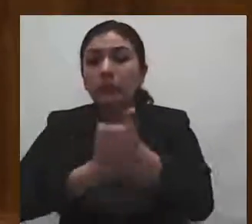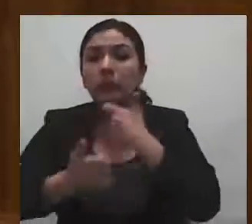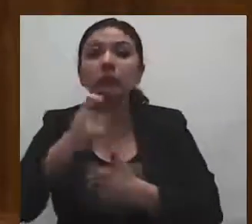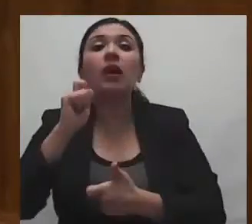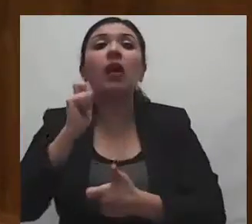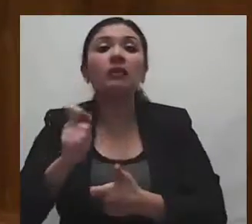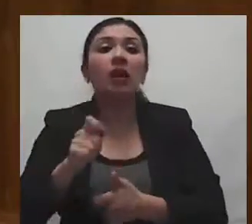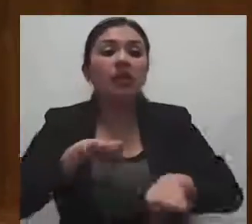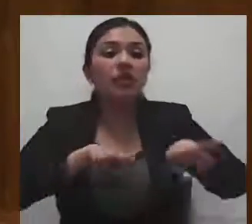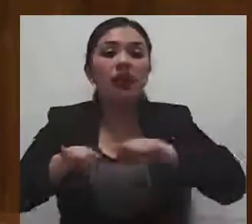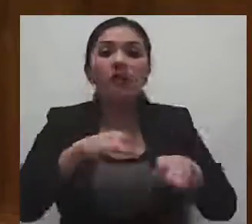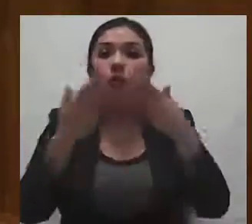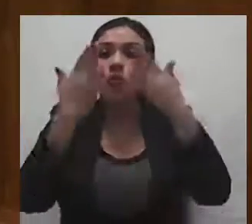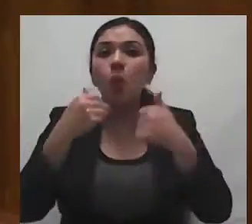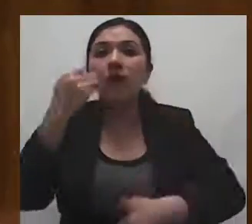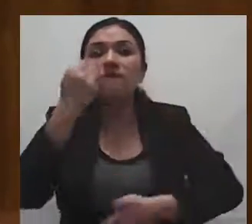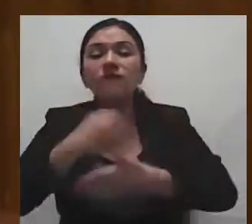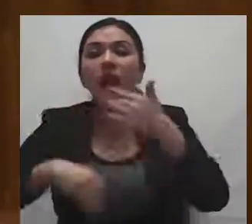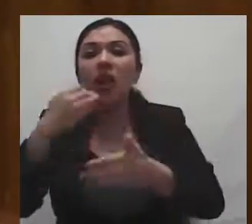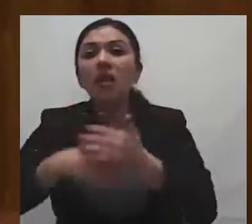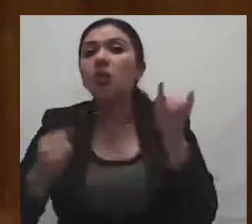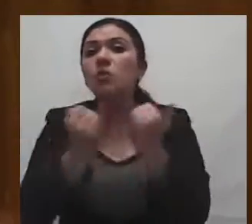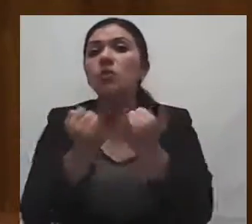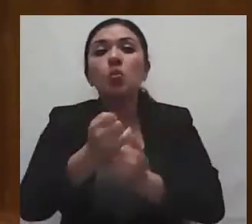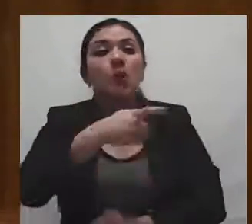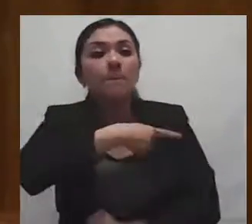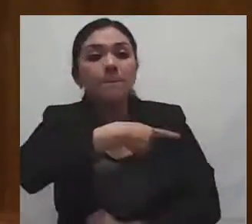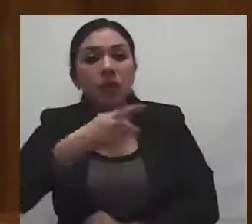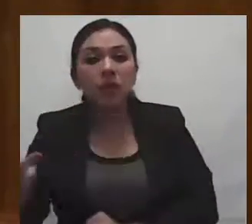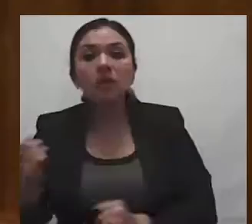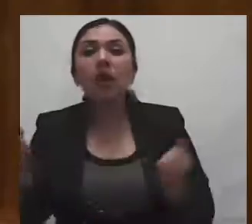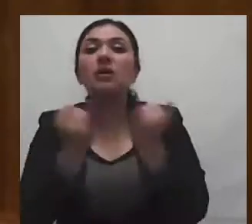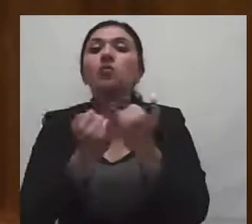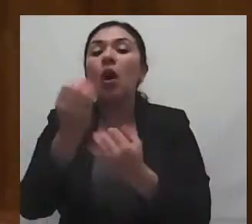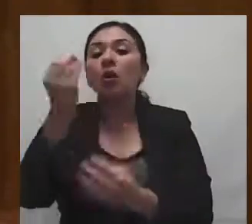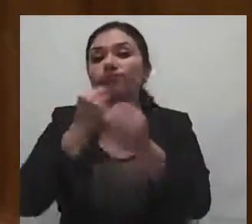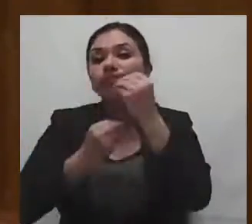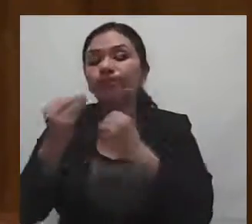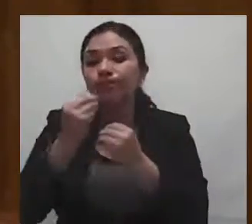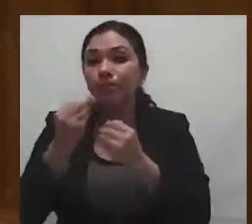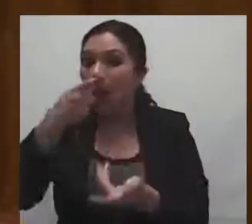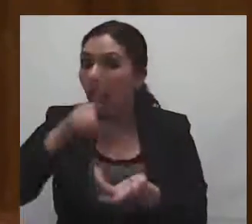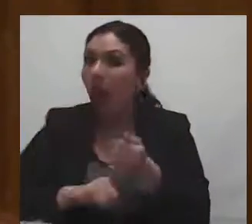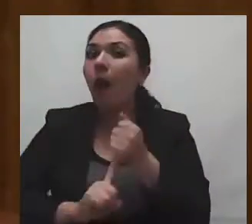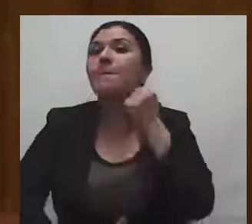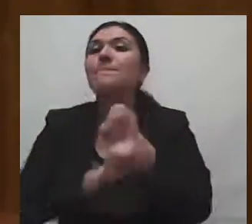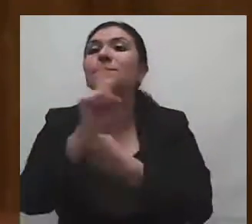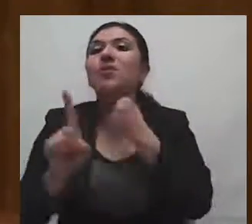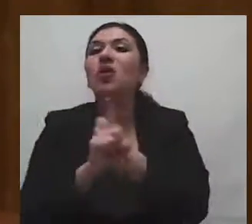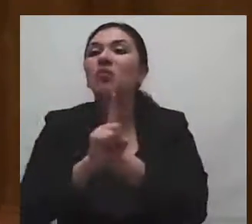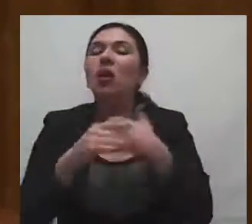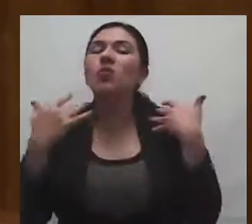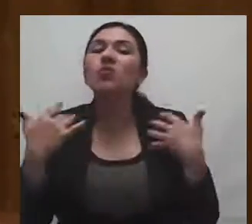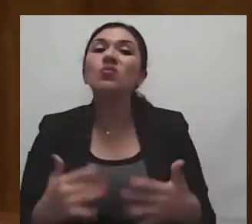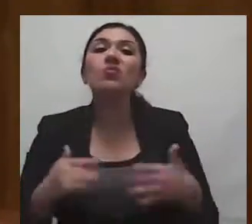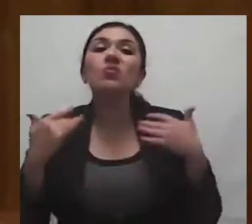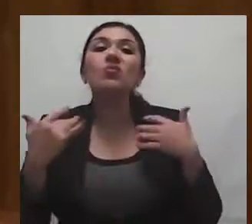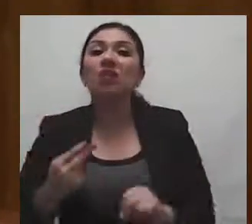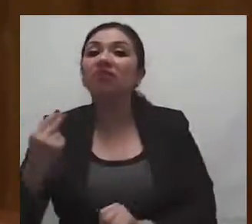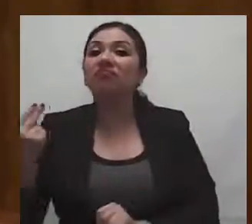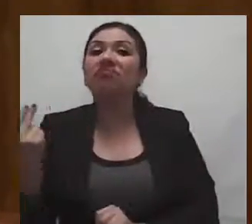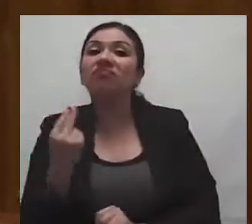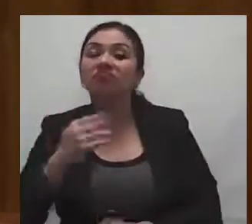desempleo. Asimismo, la pobreza, junto con la alimentación, representa un problema multifactorial que requiere